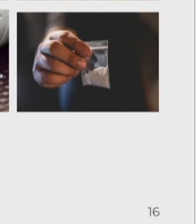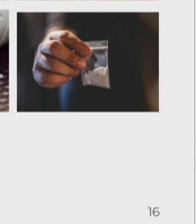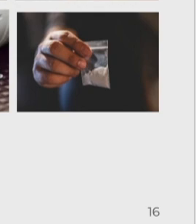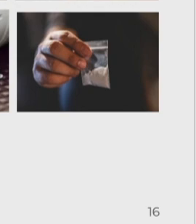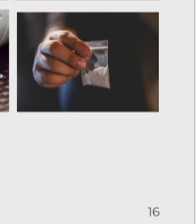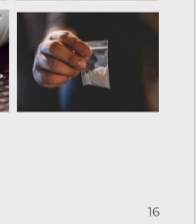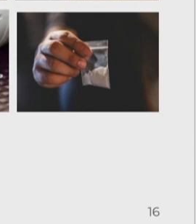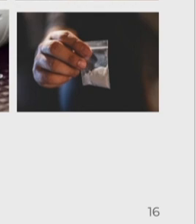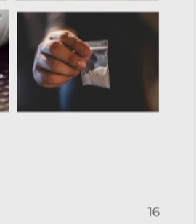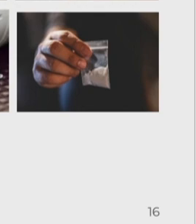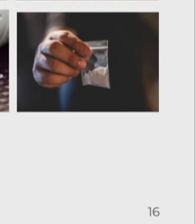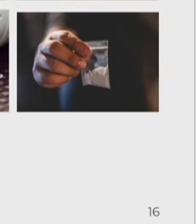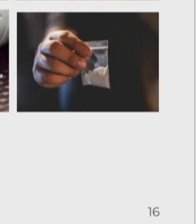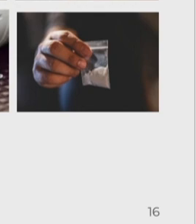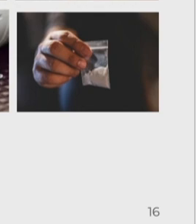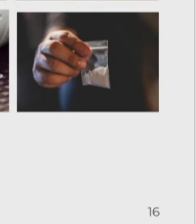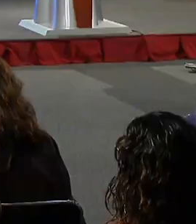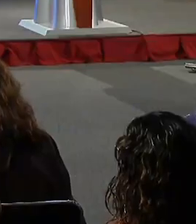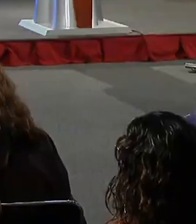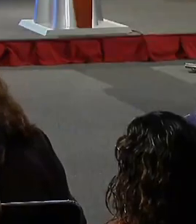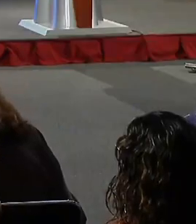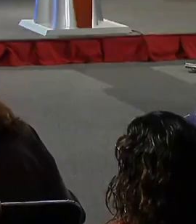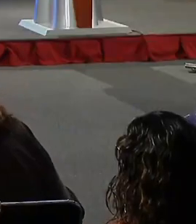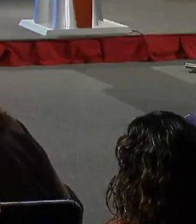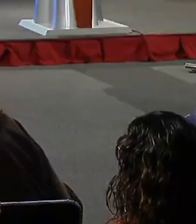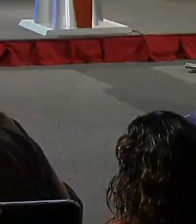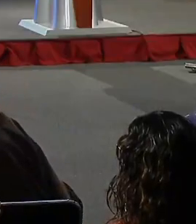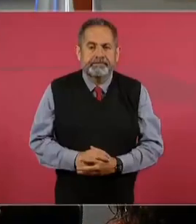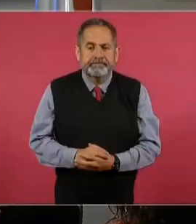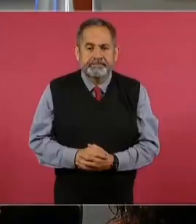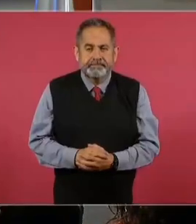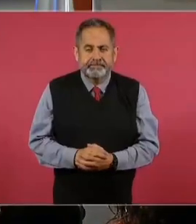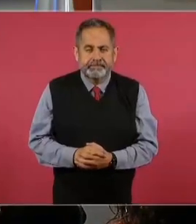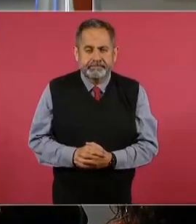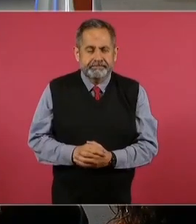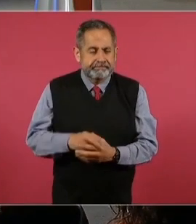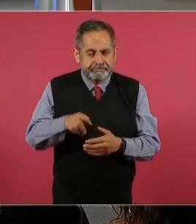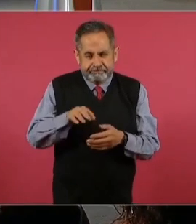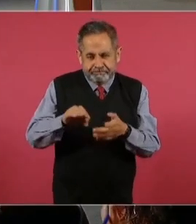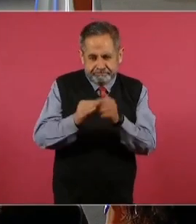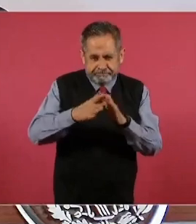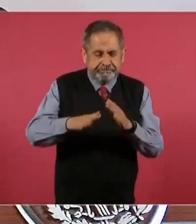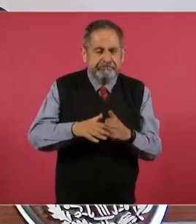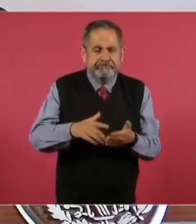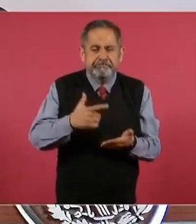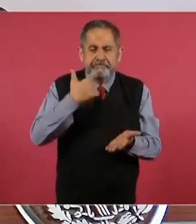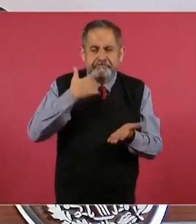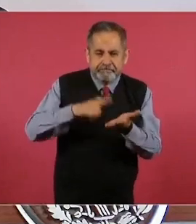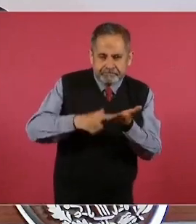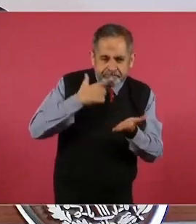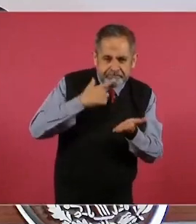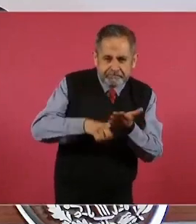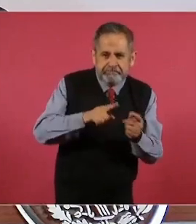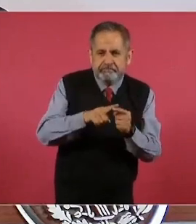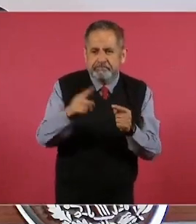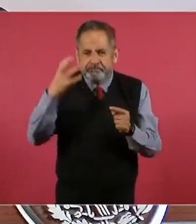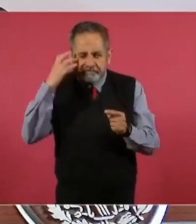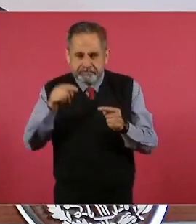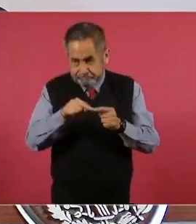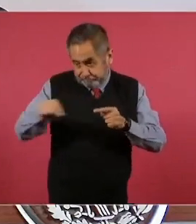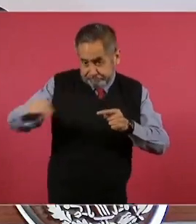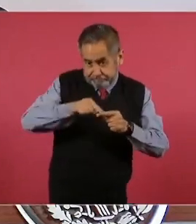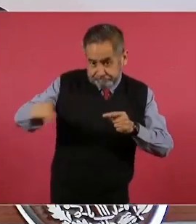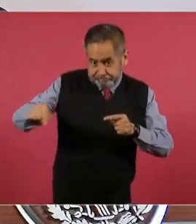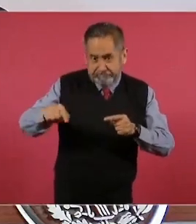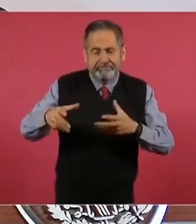a las entradas de las fábricas del corredor industrial Celaya-León. Se pudo establecer